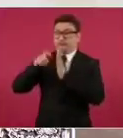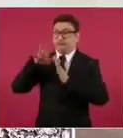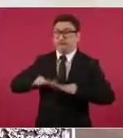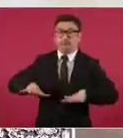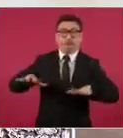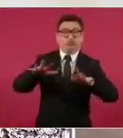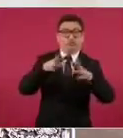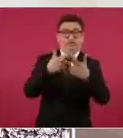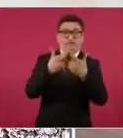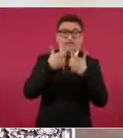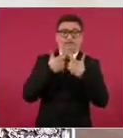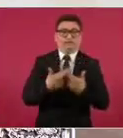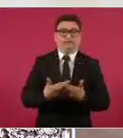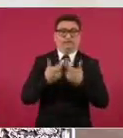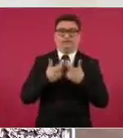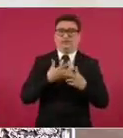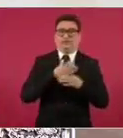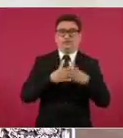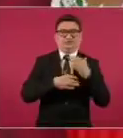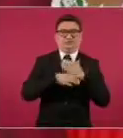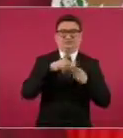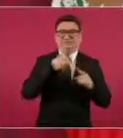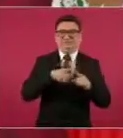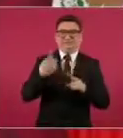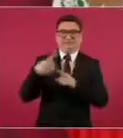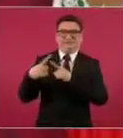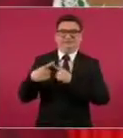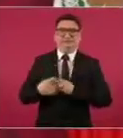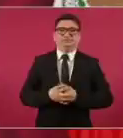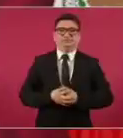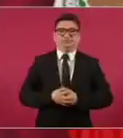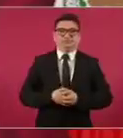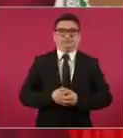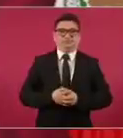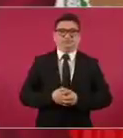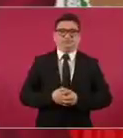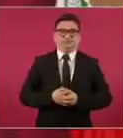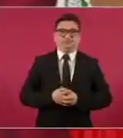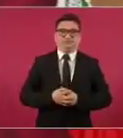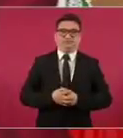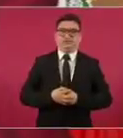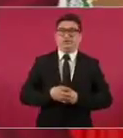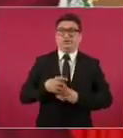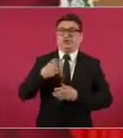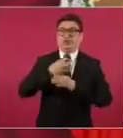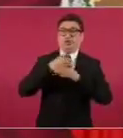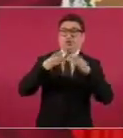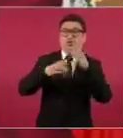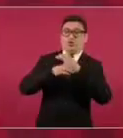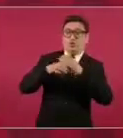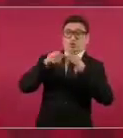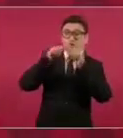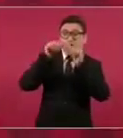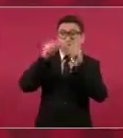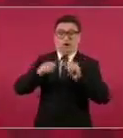la riqueza artística, cultural.